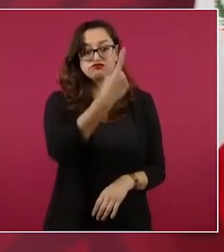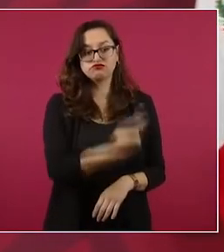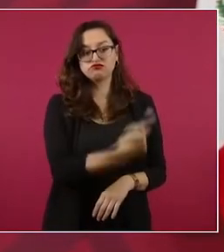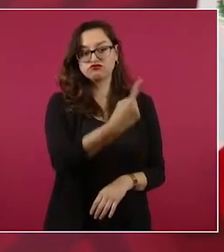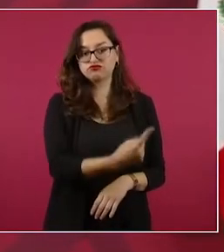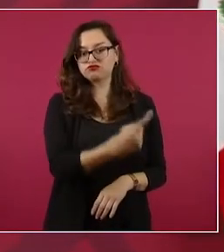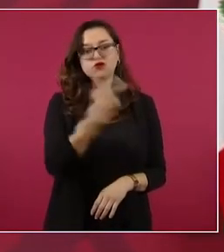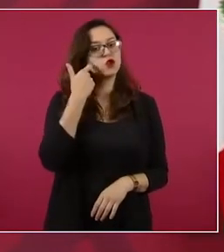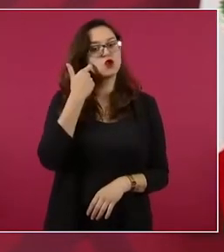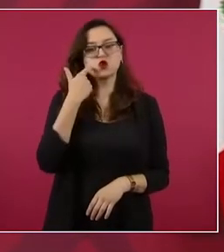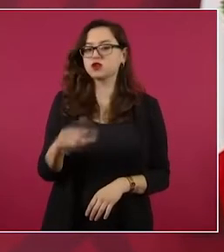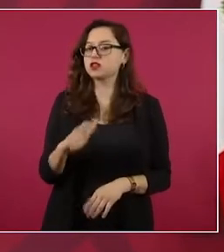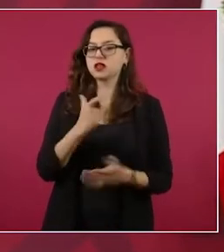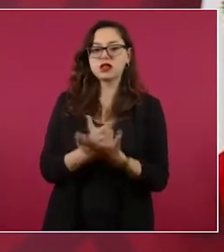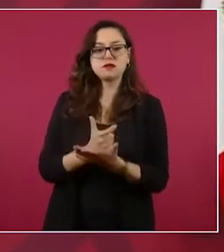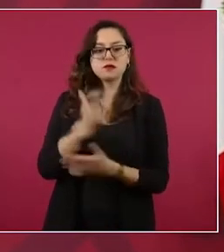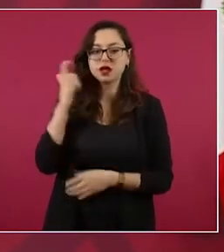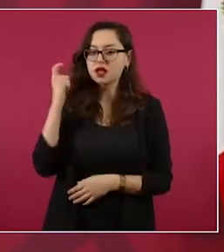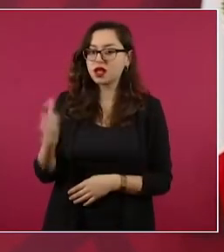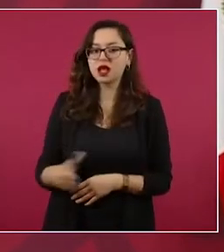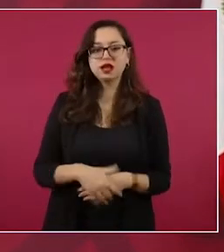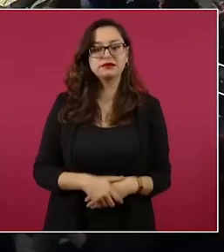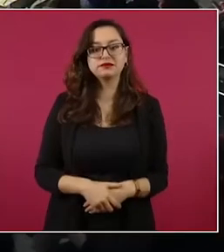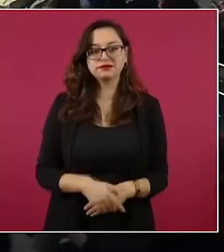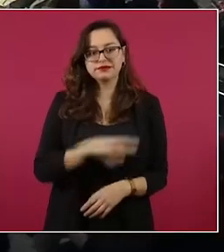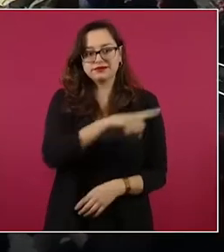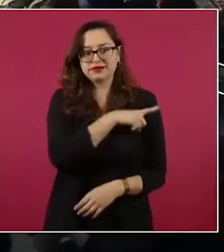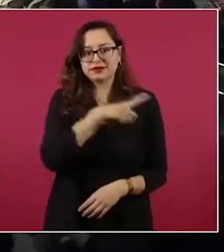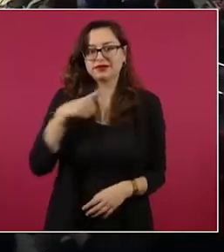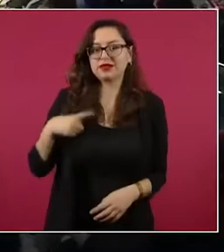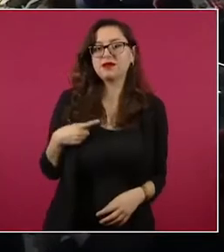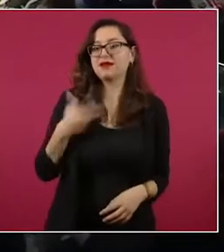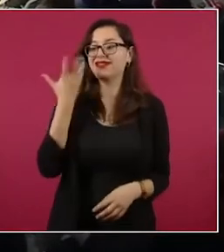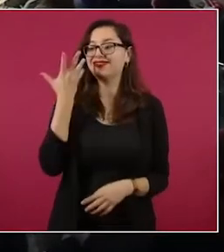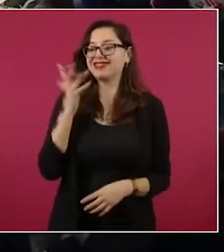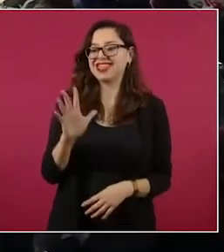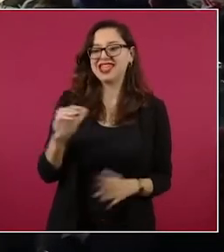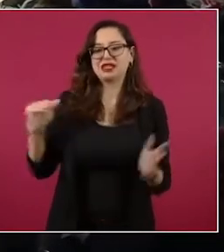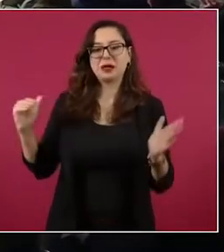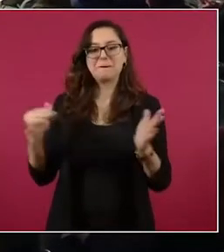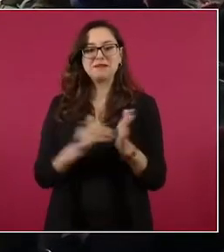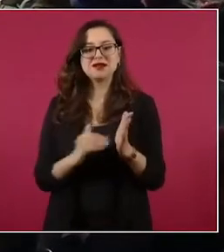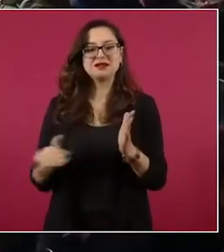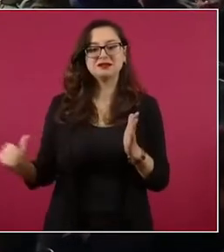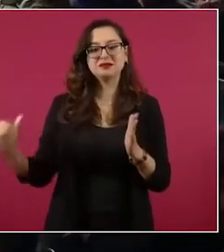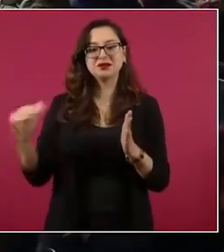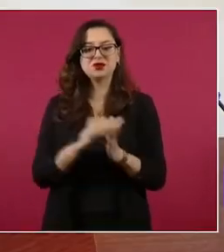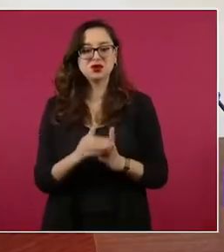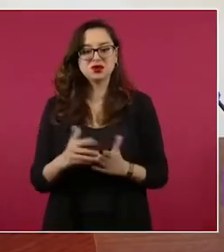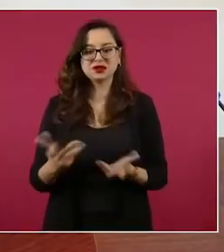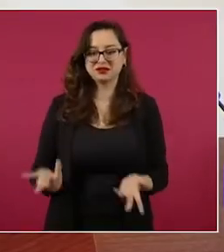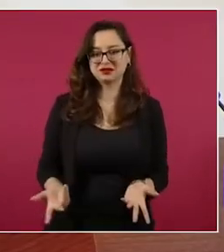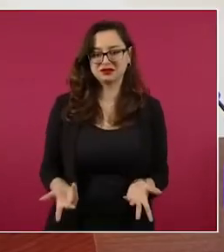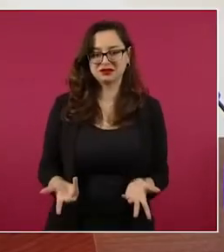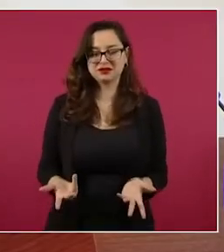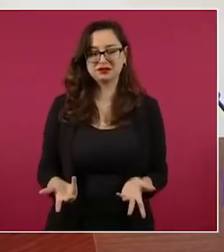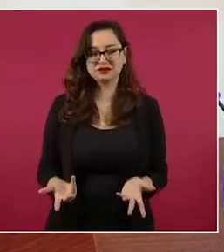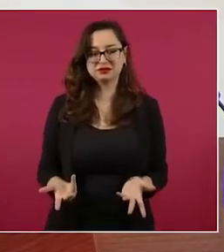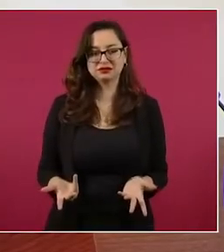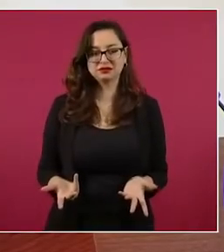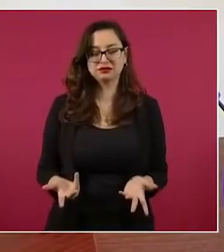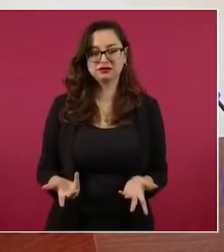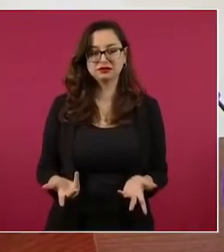más de 10 mil millones en